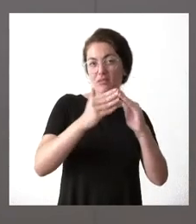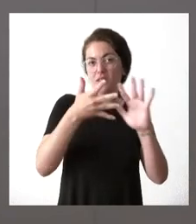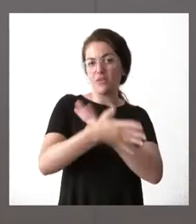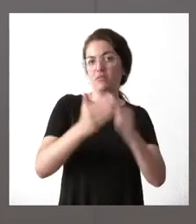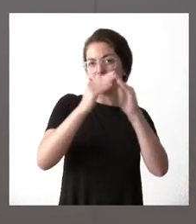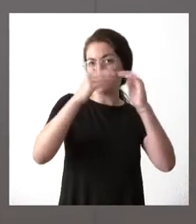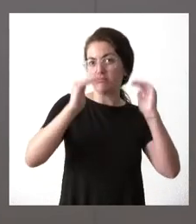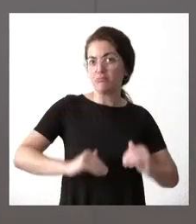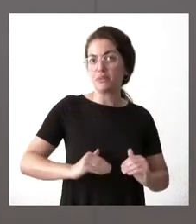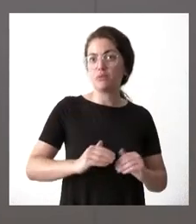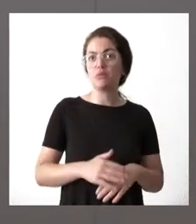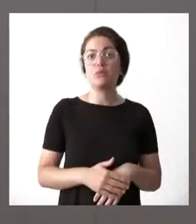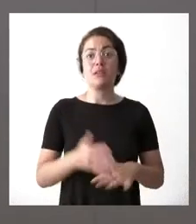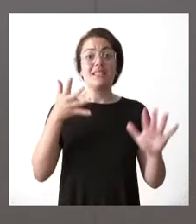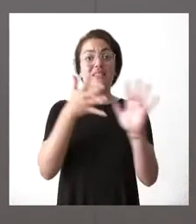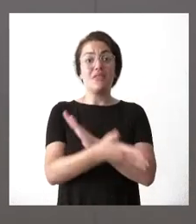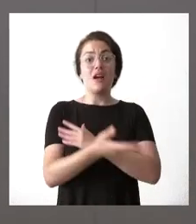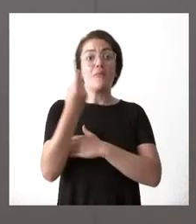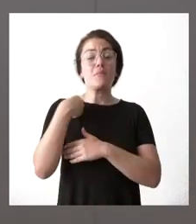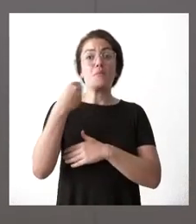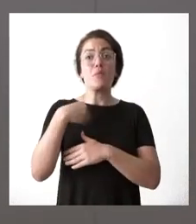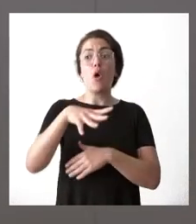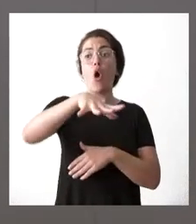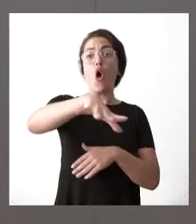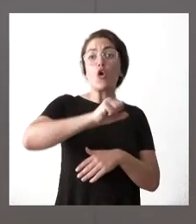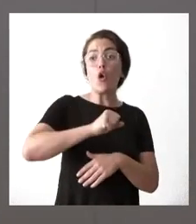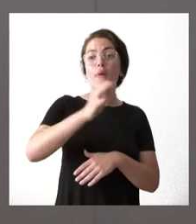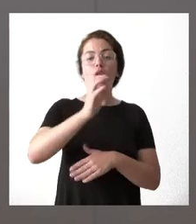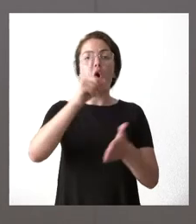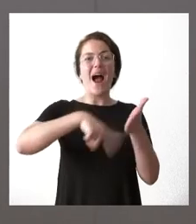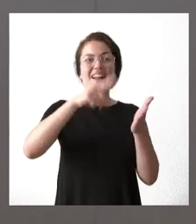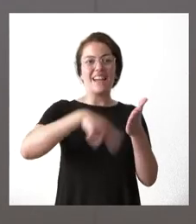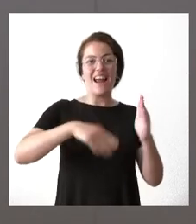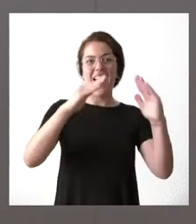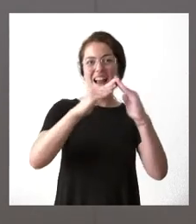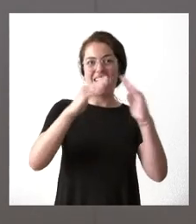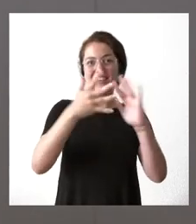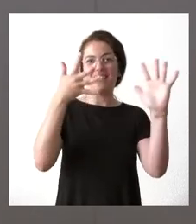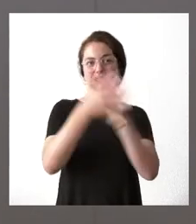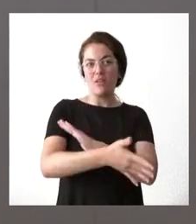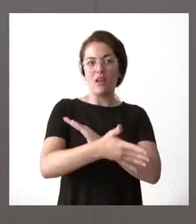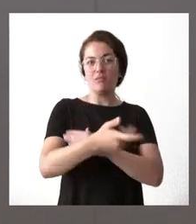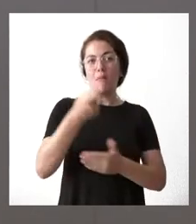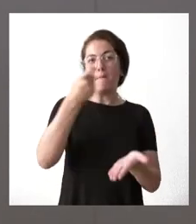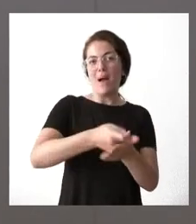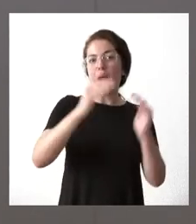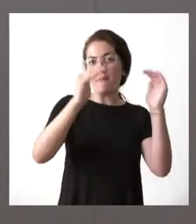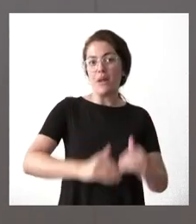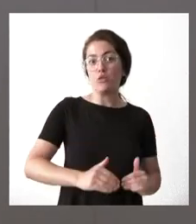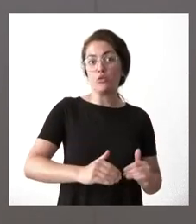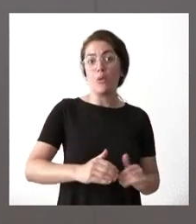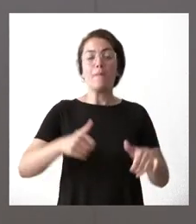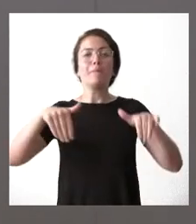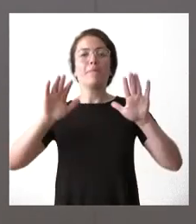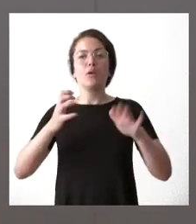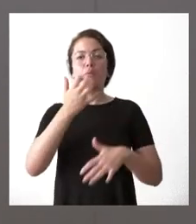porcentaje de sus ingresos a la adquisición o al alquiler de la vivienda y, sin embargo, hay otros capítulos de esa cesta de la compra donde el peso de